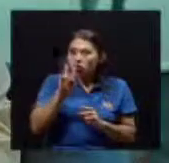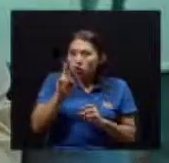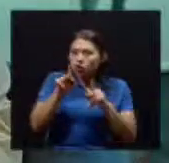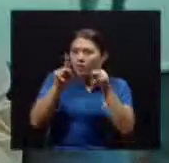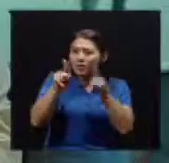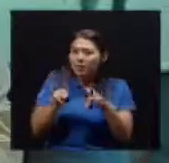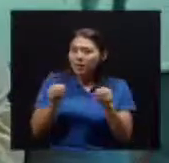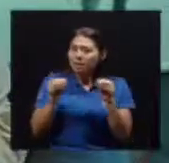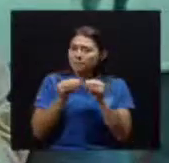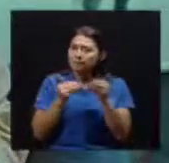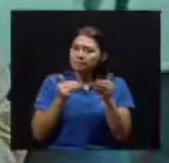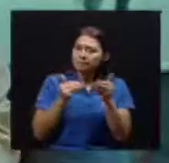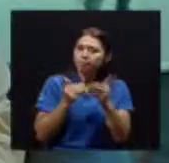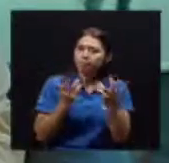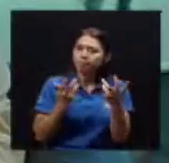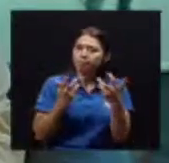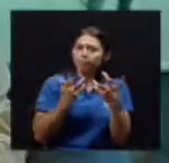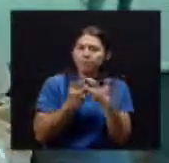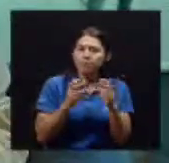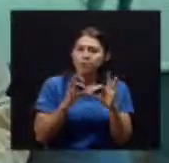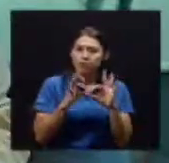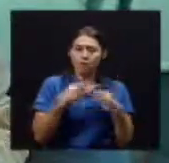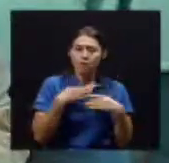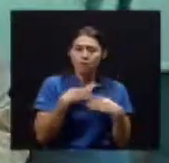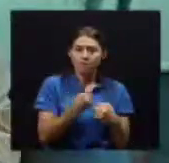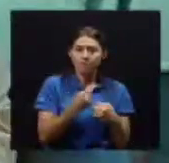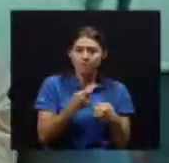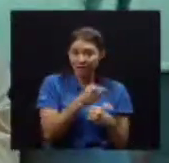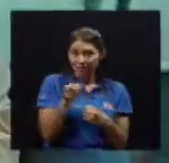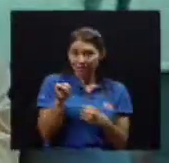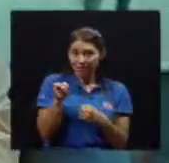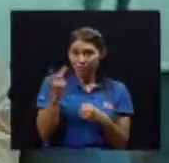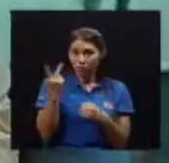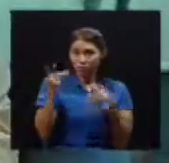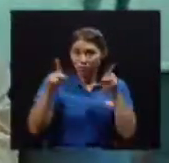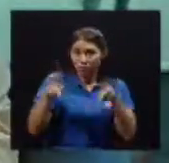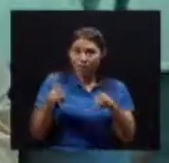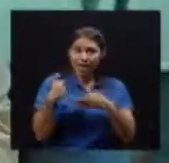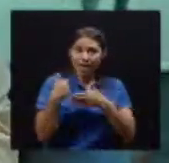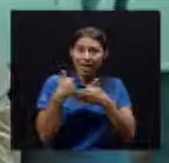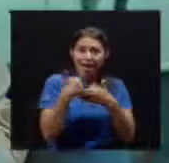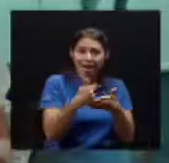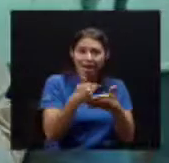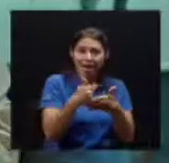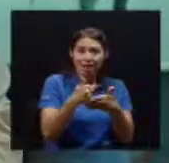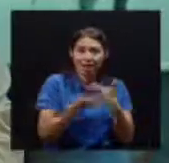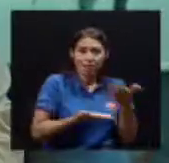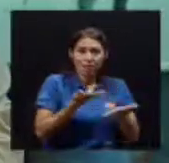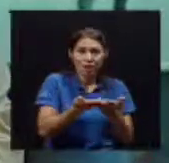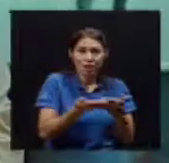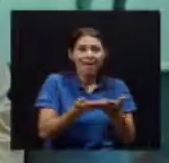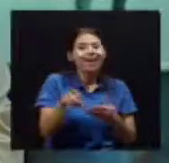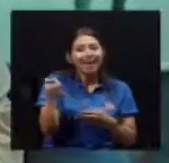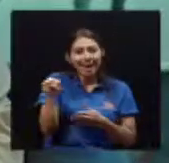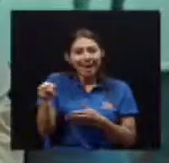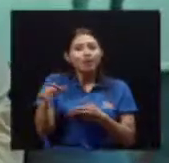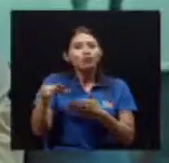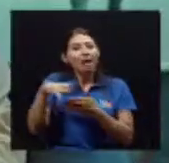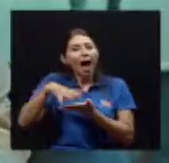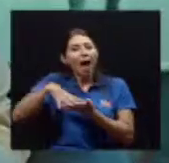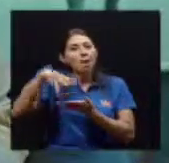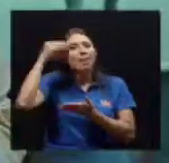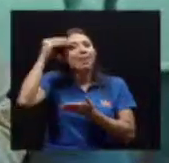las prótesis Igual que Como sucede Con el mismo paciente Cuando por primera vez Se pone una Entonces Es parte Del proceso social